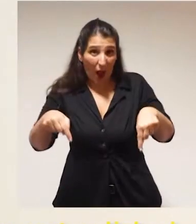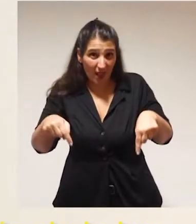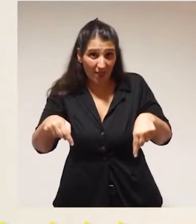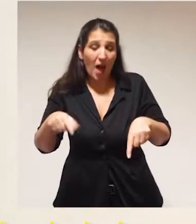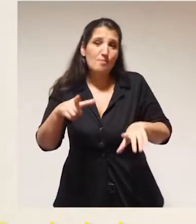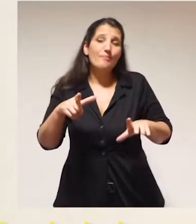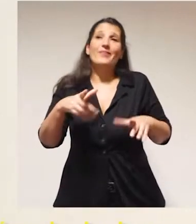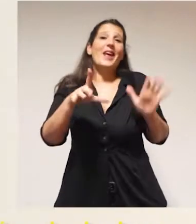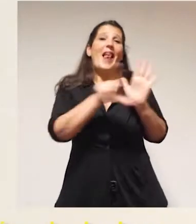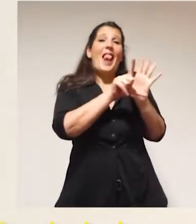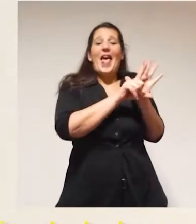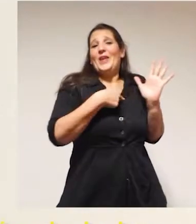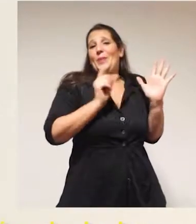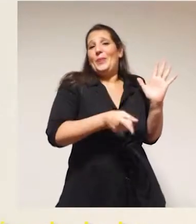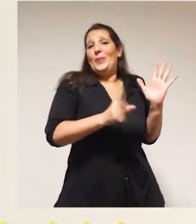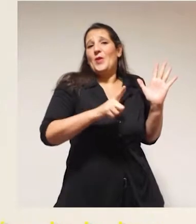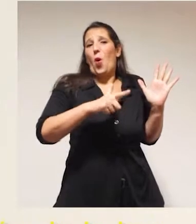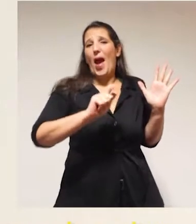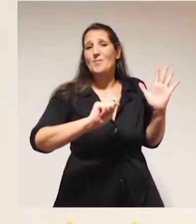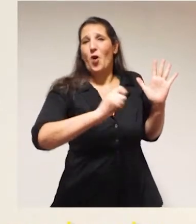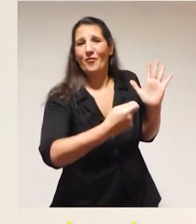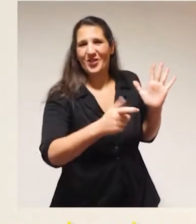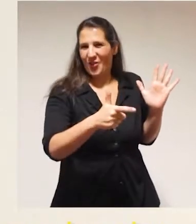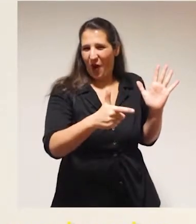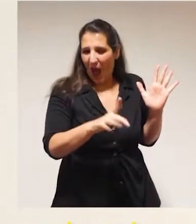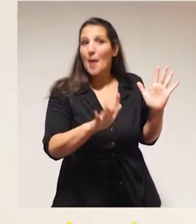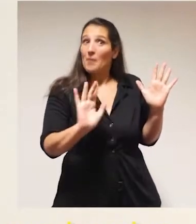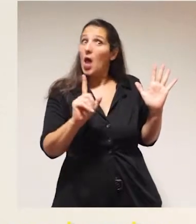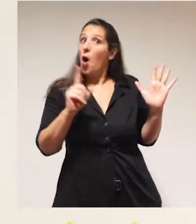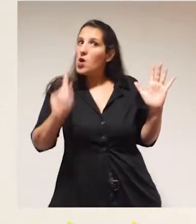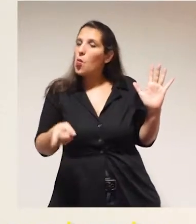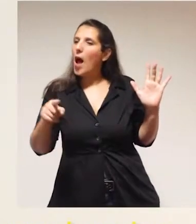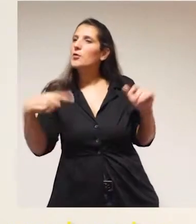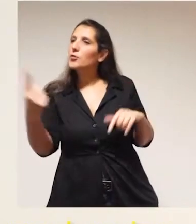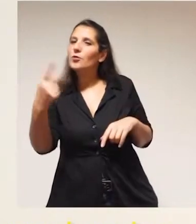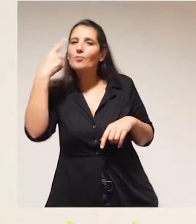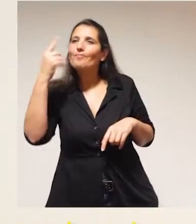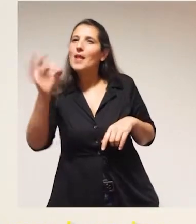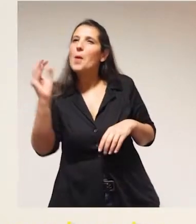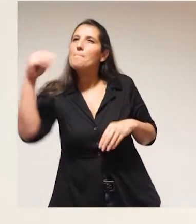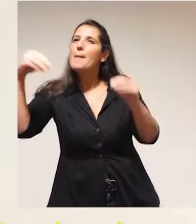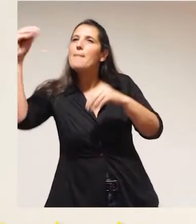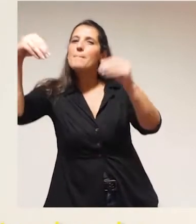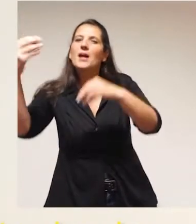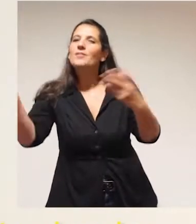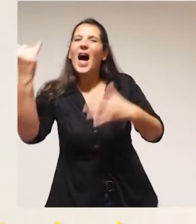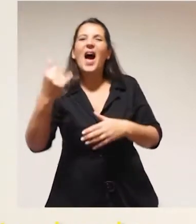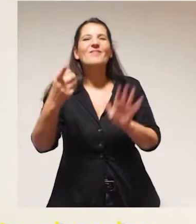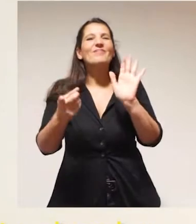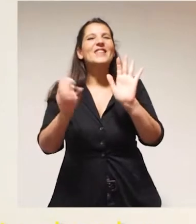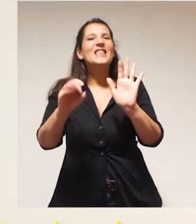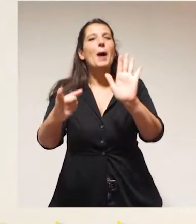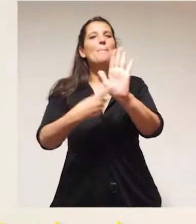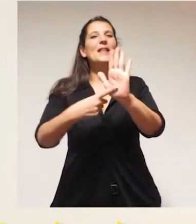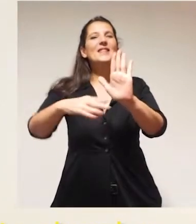actualidad y hasta que no ocurra una modificación de la ley o una ampliación de la ley, al principio pro-domine. Este principio pro